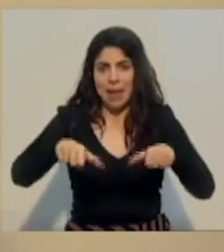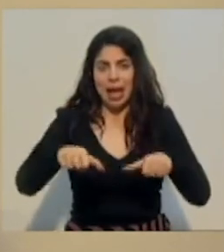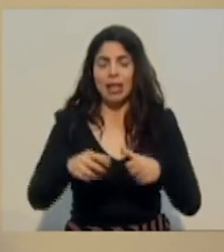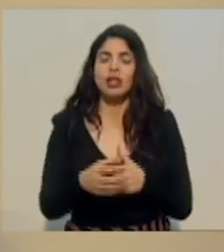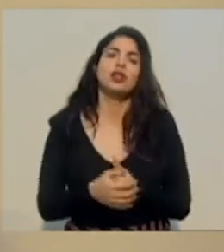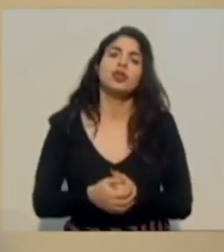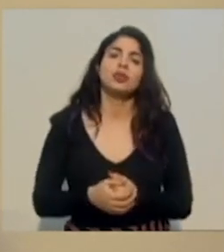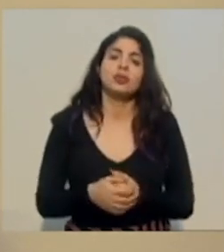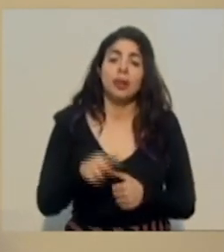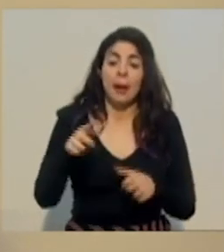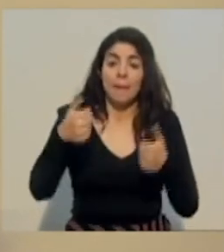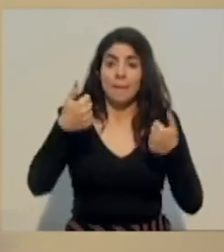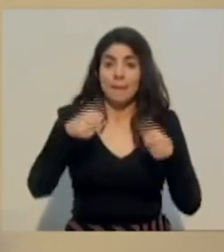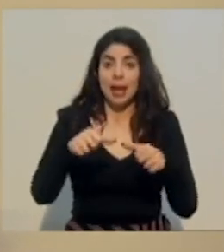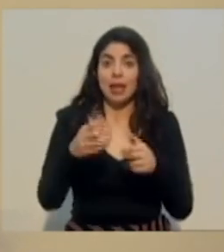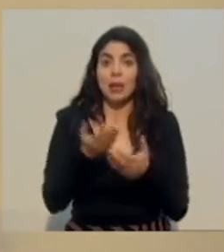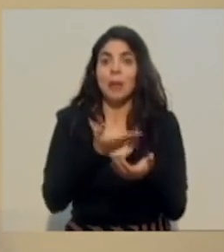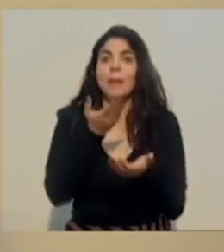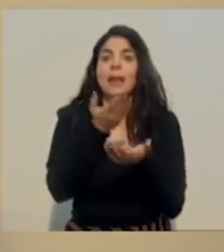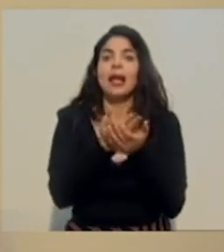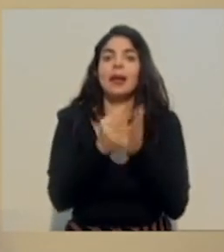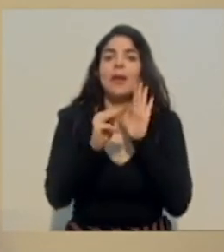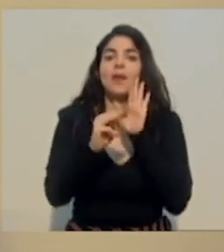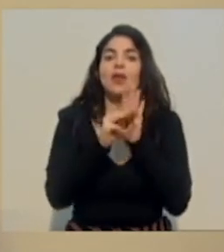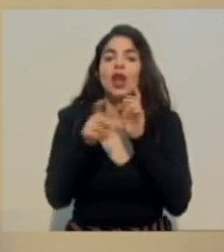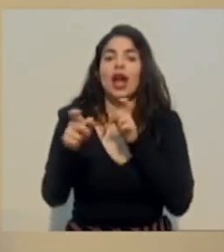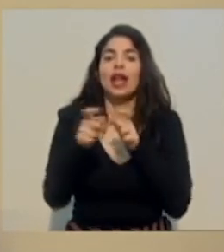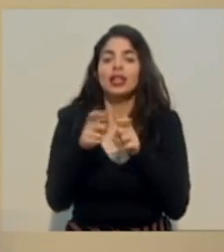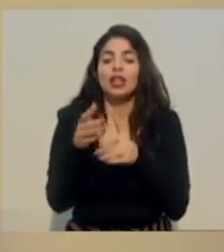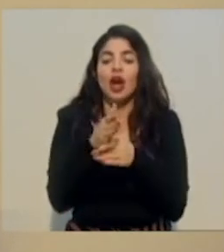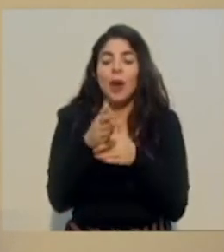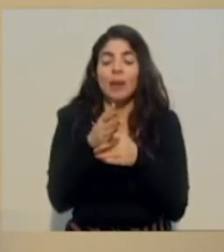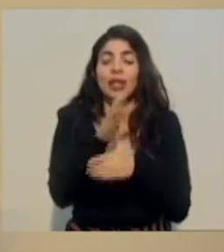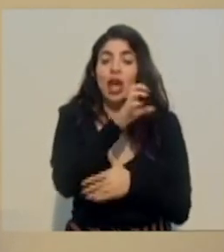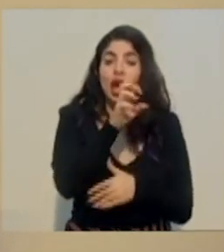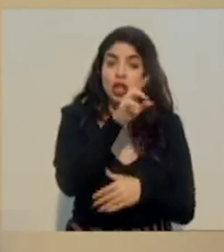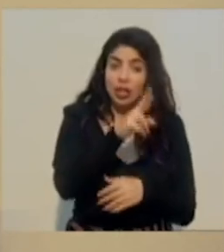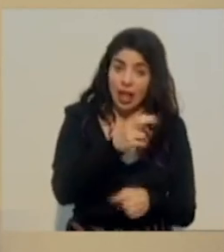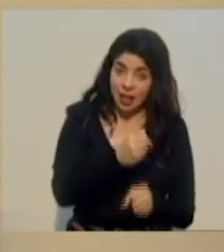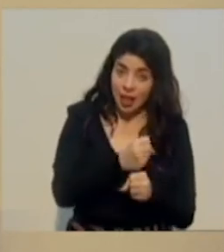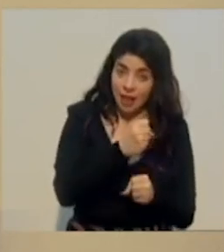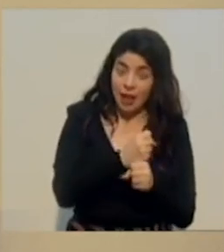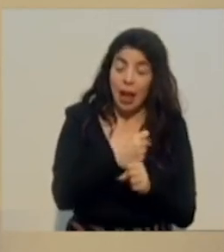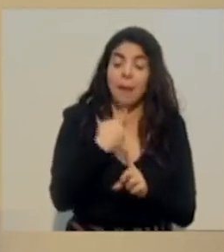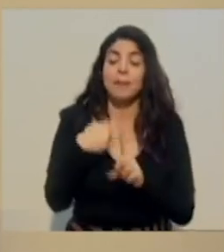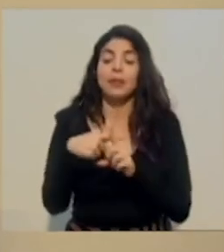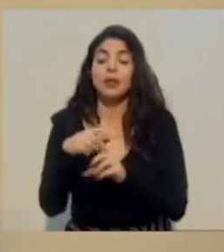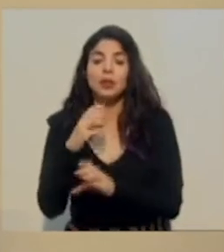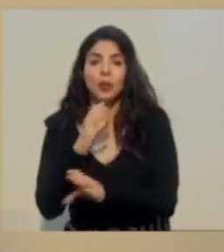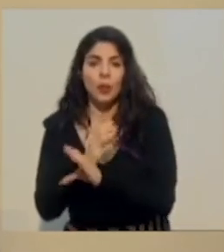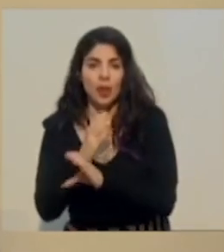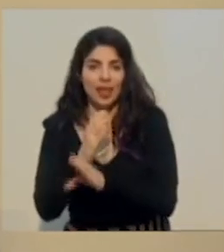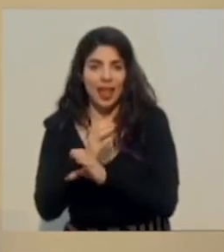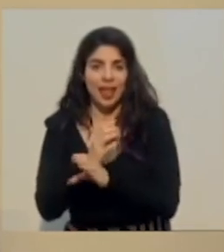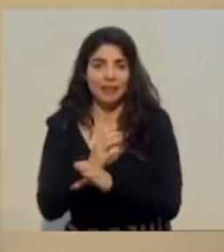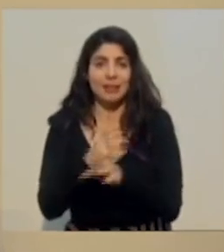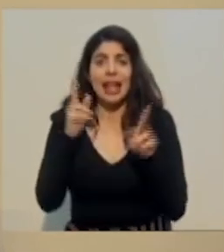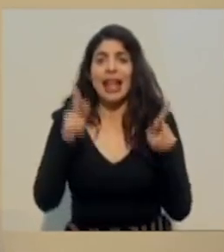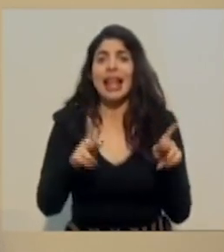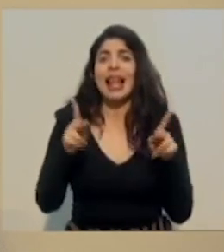planteando el modelo de gestión compartida. Costa Rica trabaja y se cuida. La gente está pidiendo